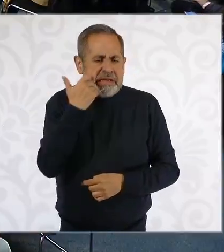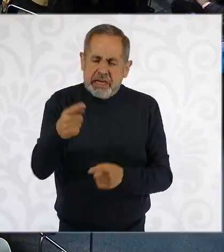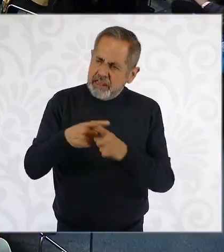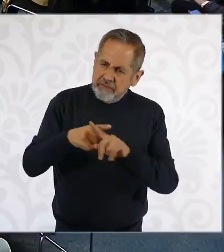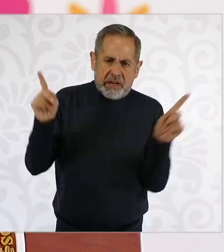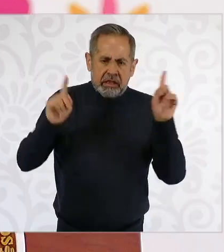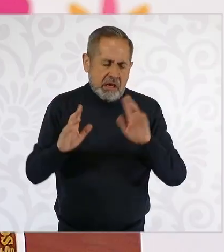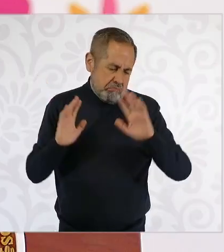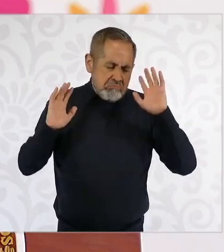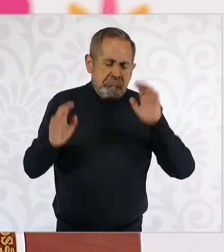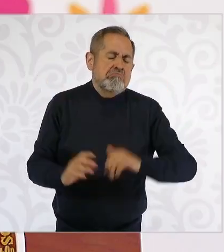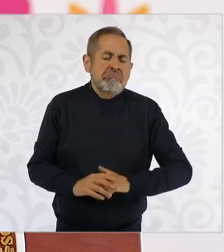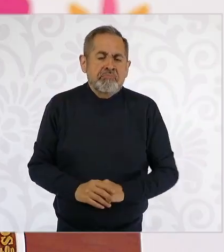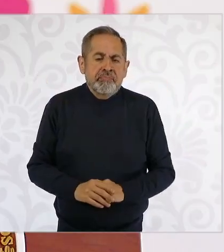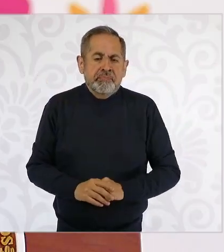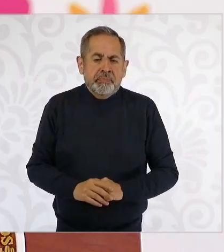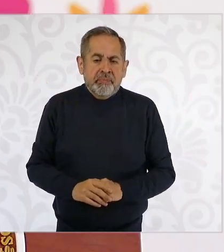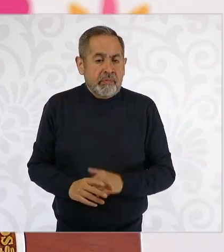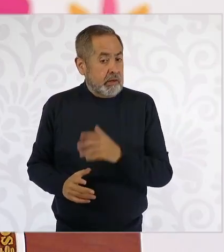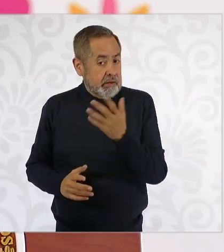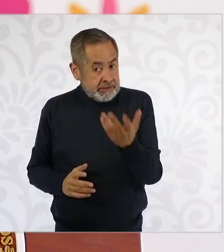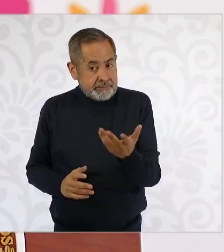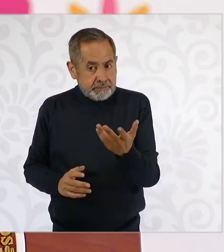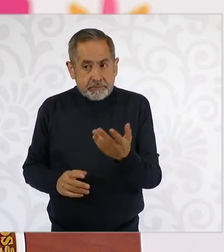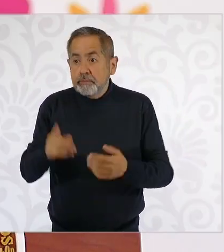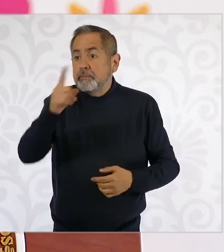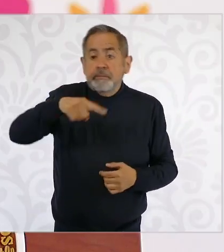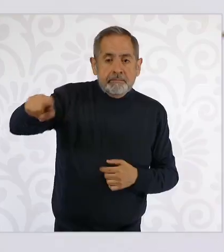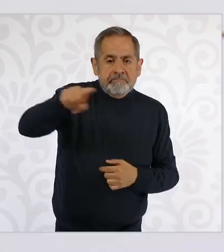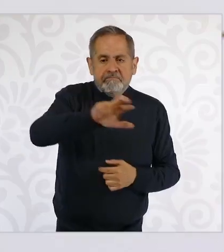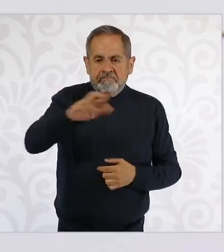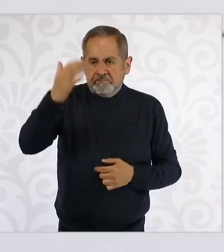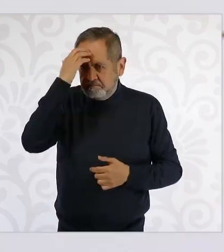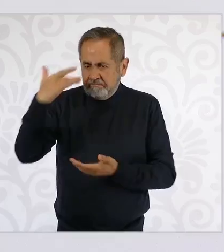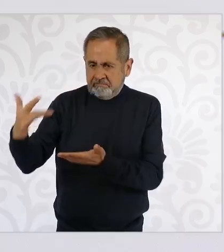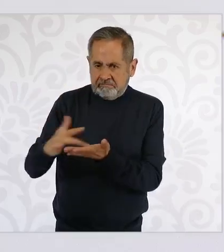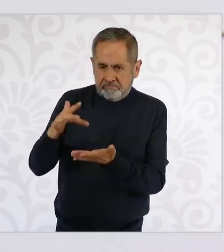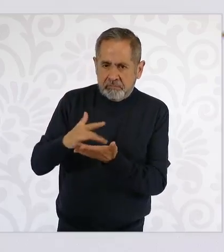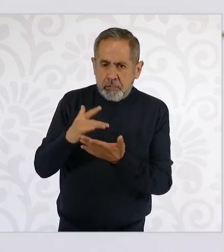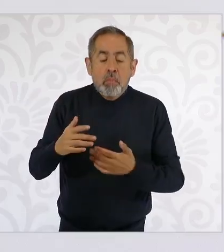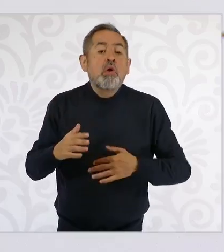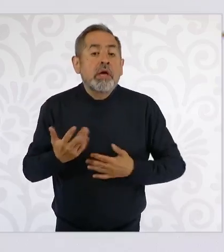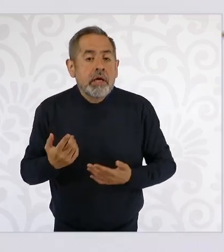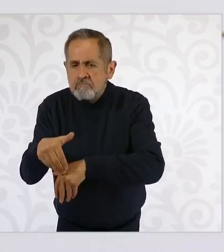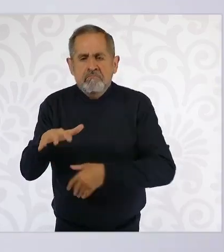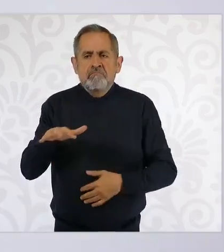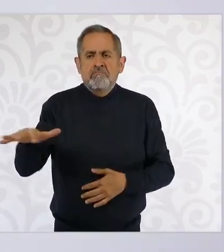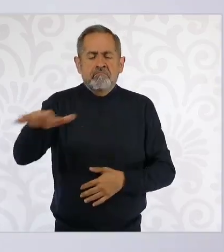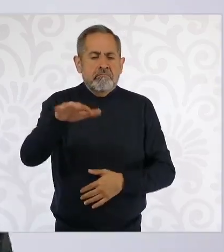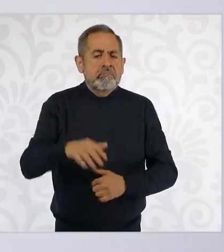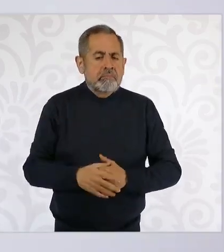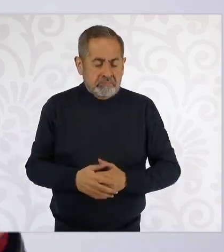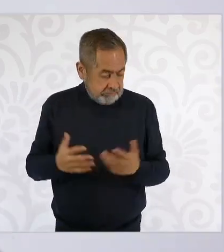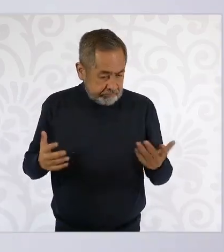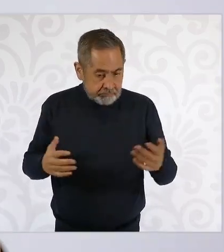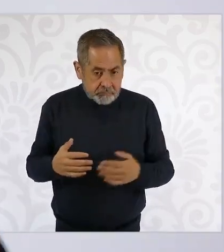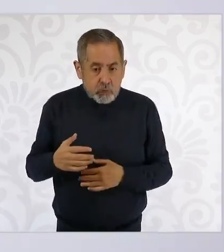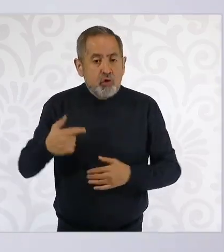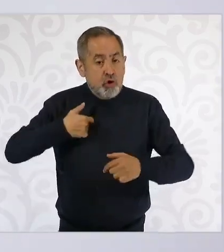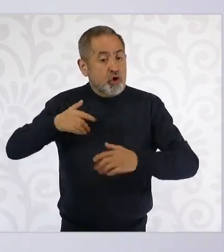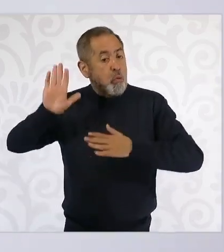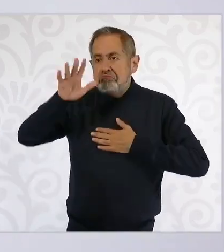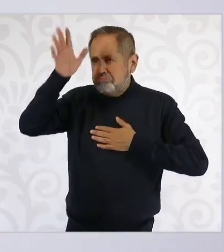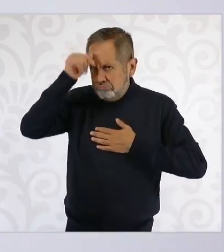¿Por qué tenemos el reconocimiento? Porque no hemos traicionado, porque eso fue lo que yo me